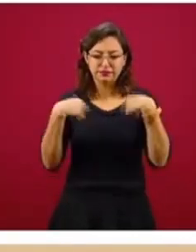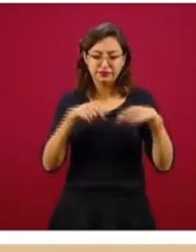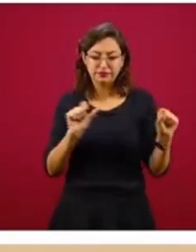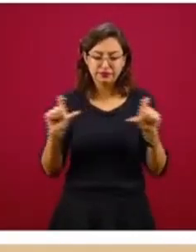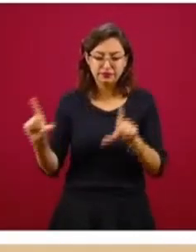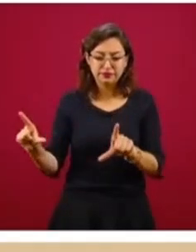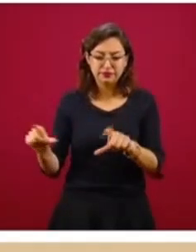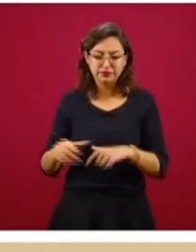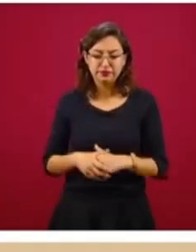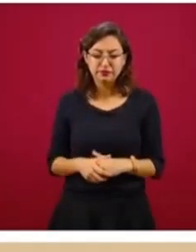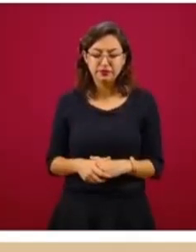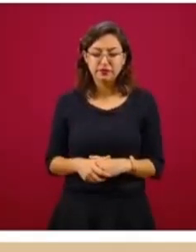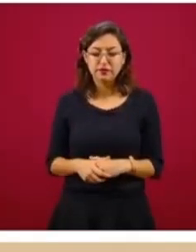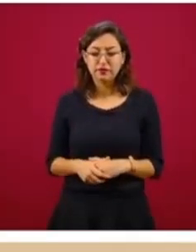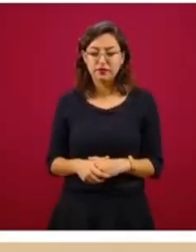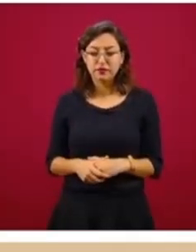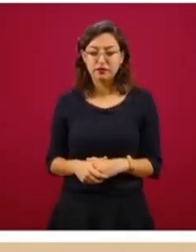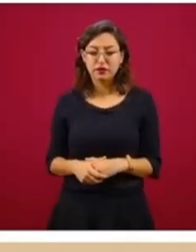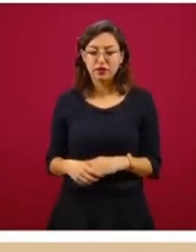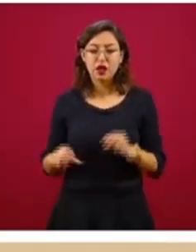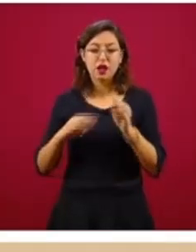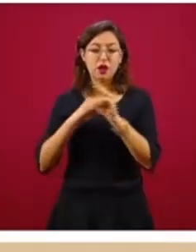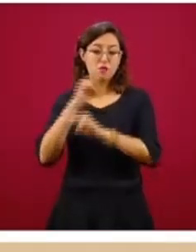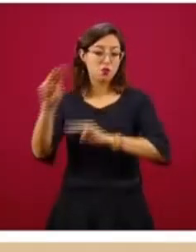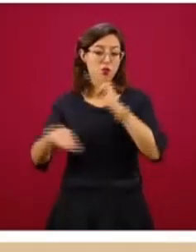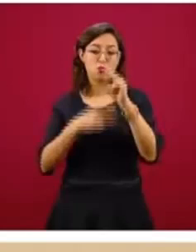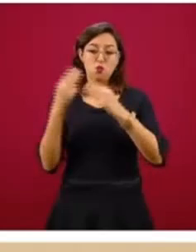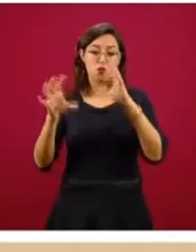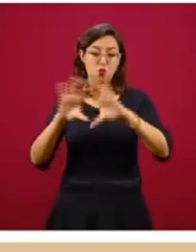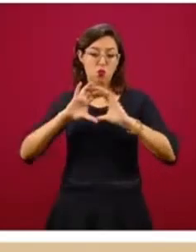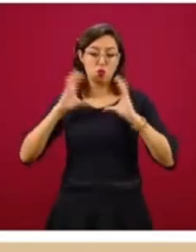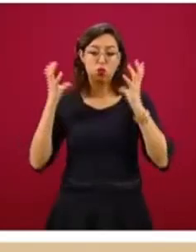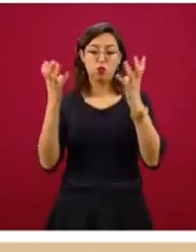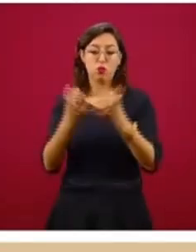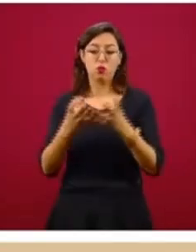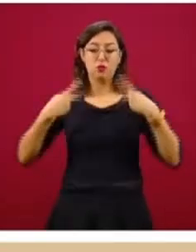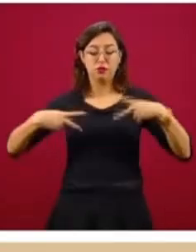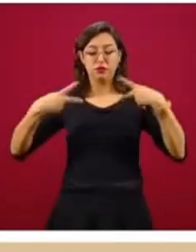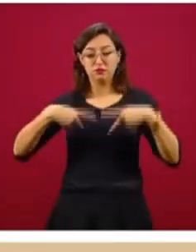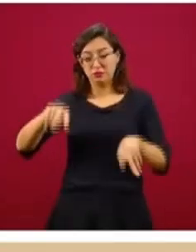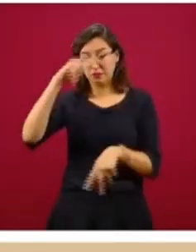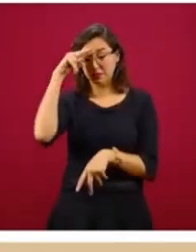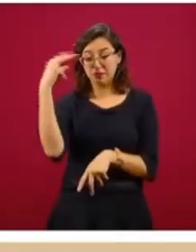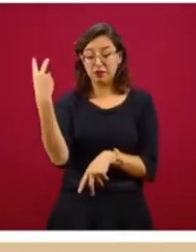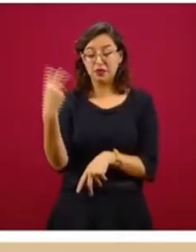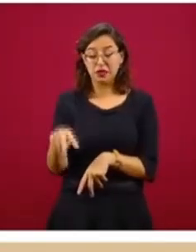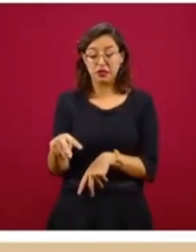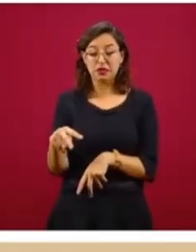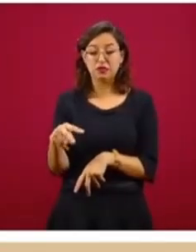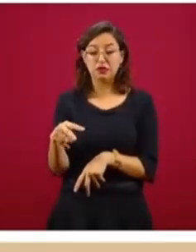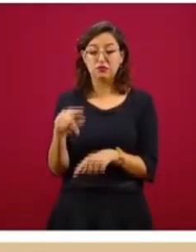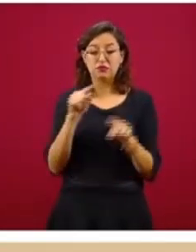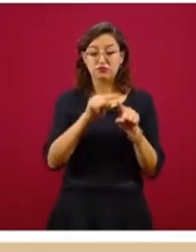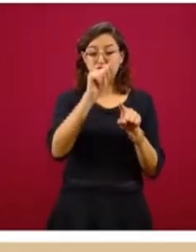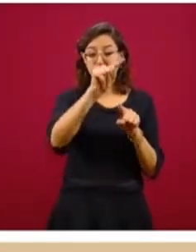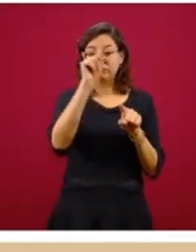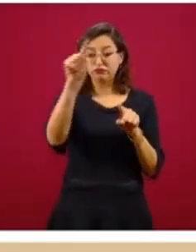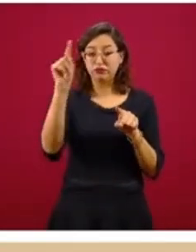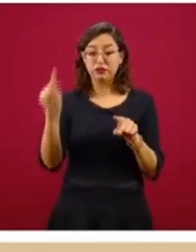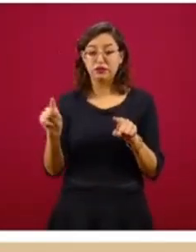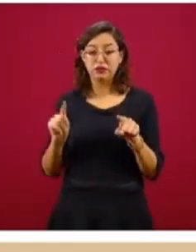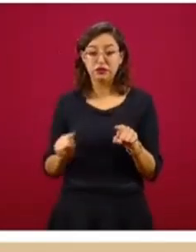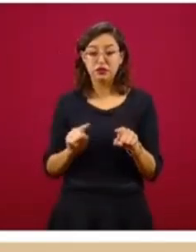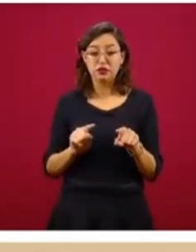En el resto del mundo tenemos 97 contagios, esto significa mexicanos,